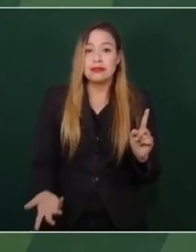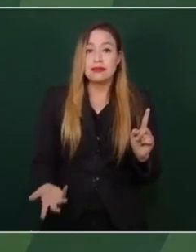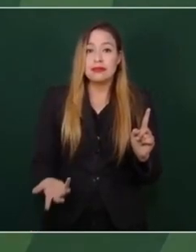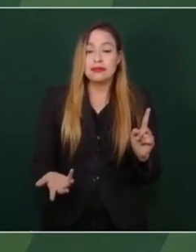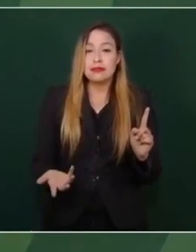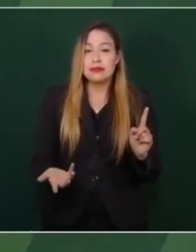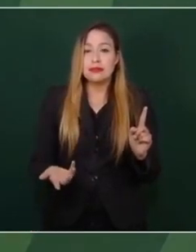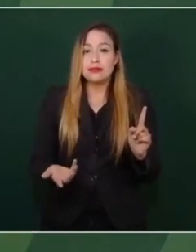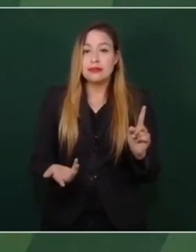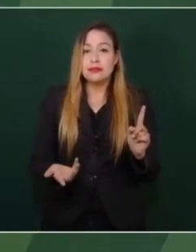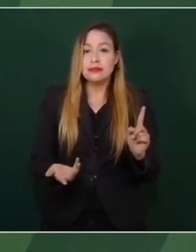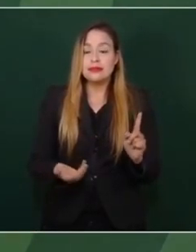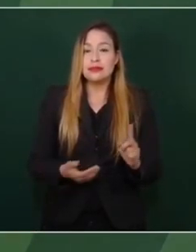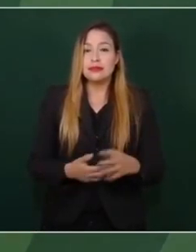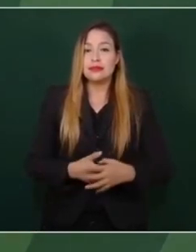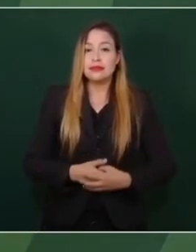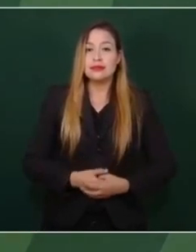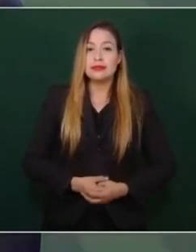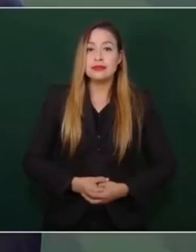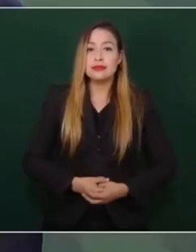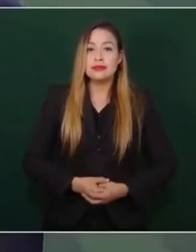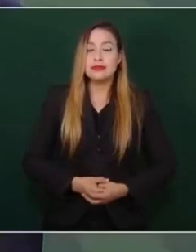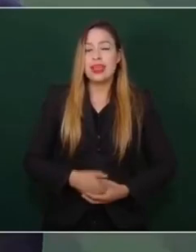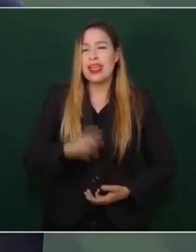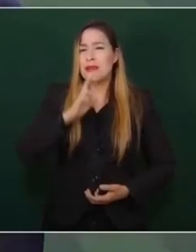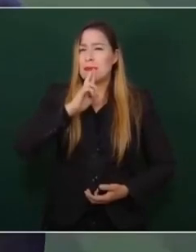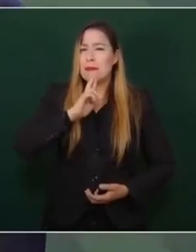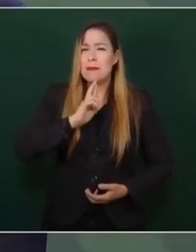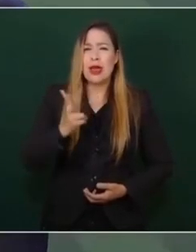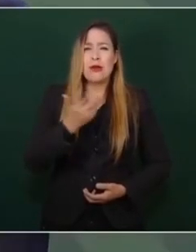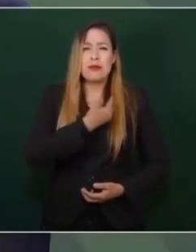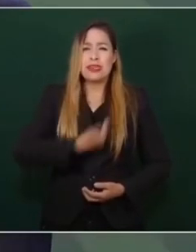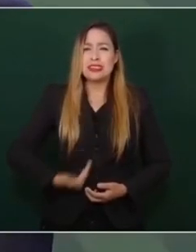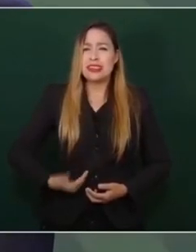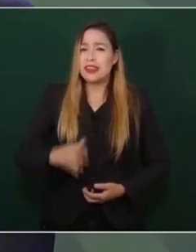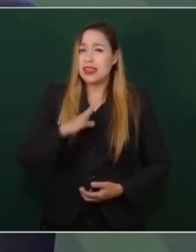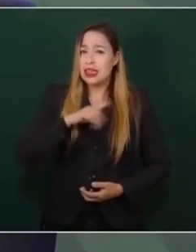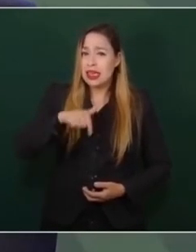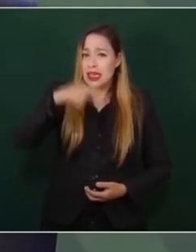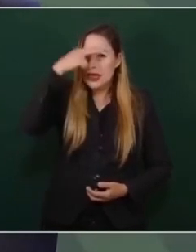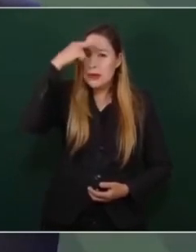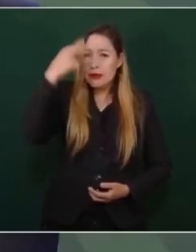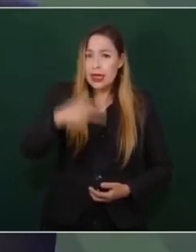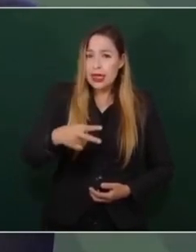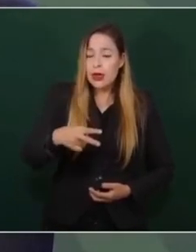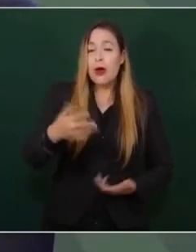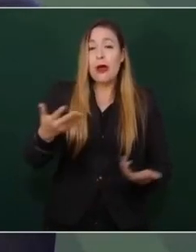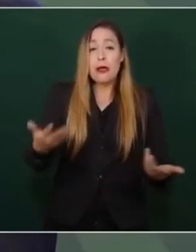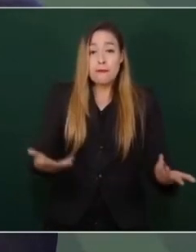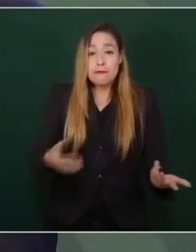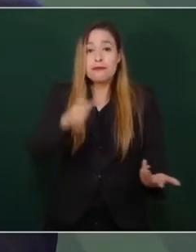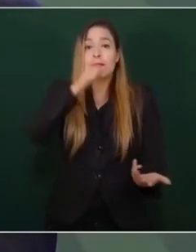y el mejor presidente de México, Benito Juárez.